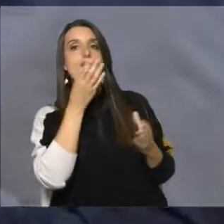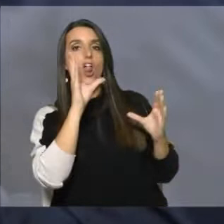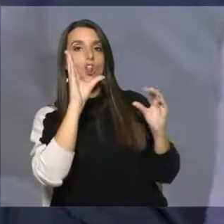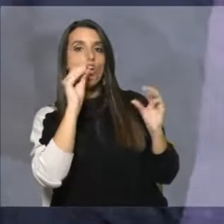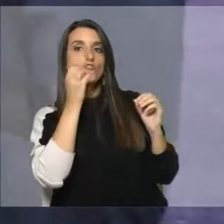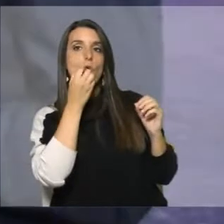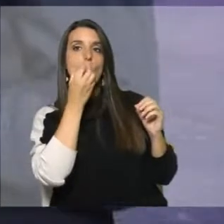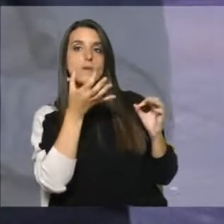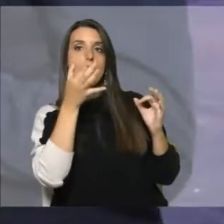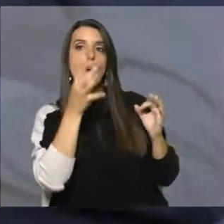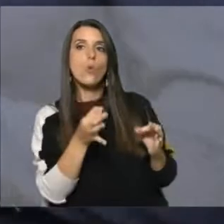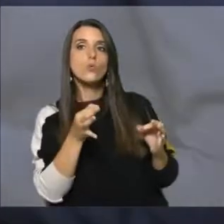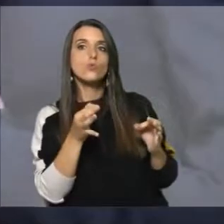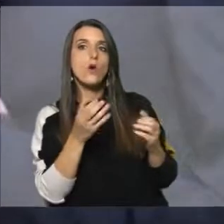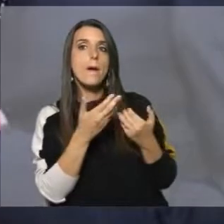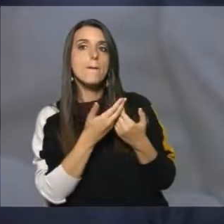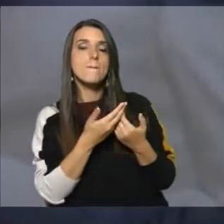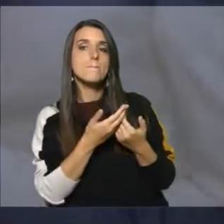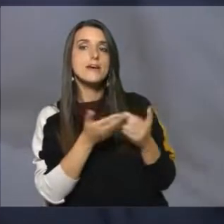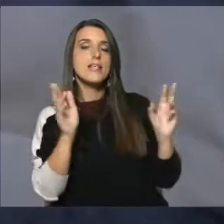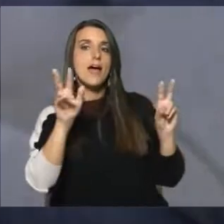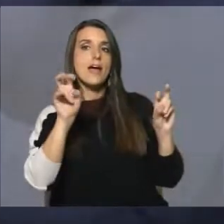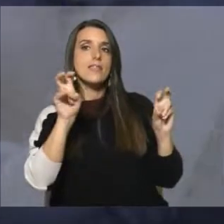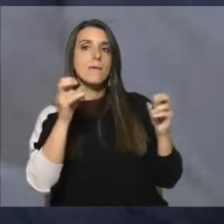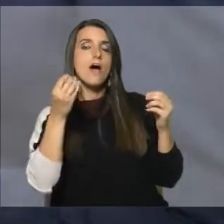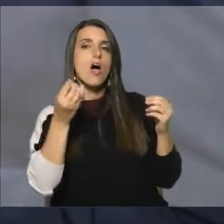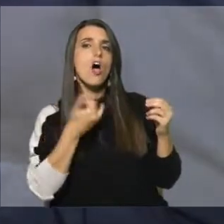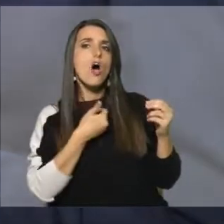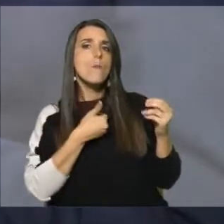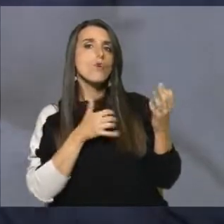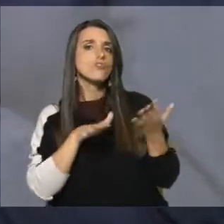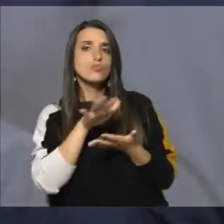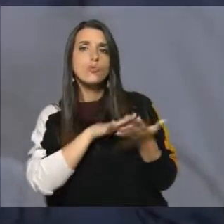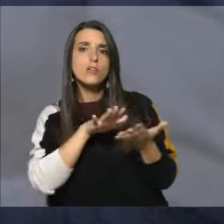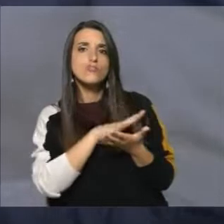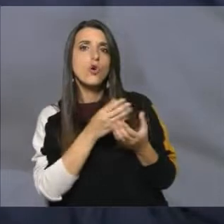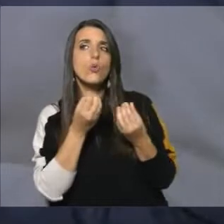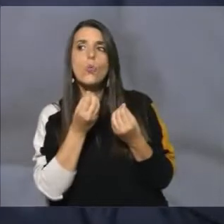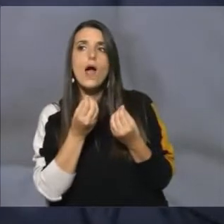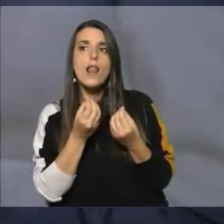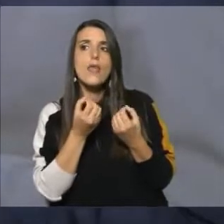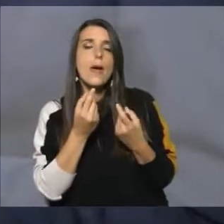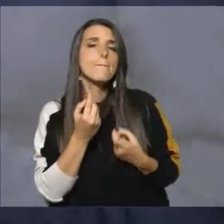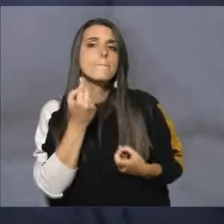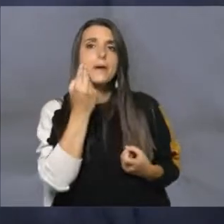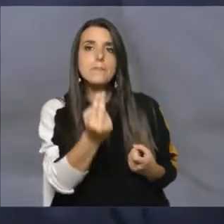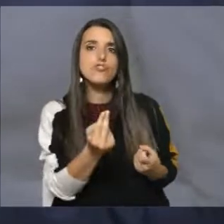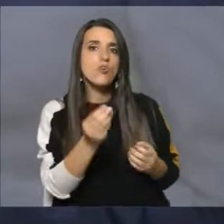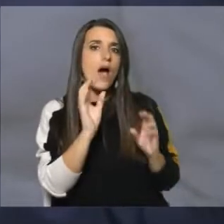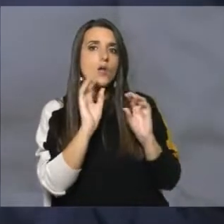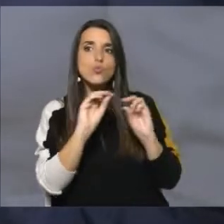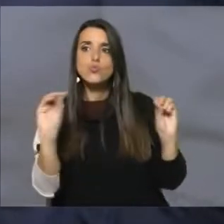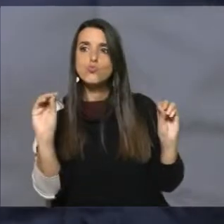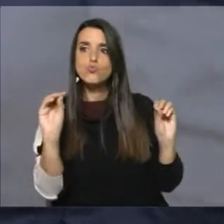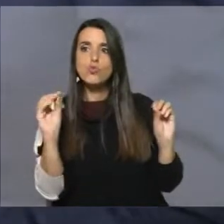justamente para abordar esta temática. ¿Cómo fue la situación? ¿Qué habilita justamente este anuncio que